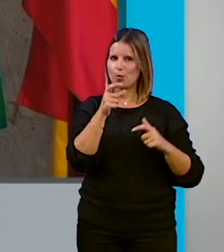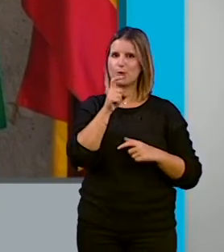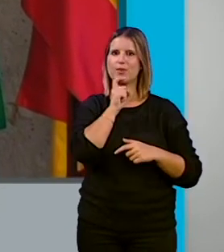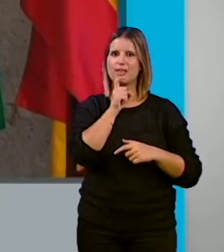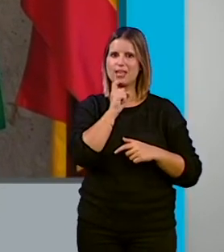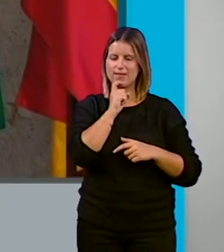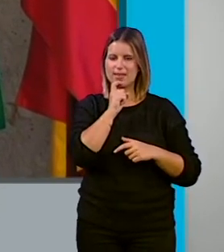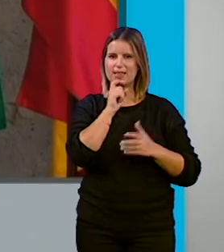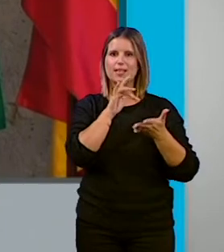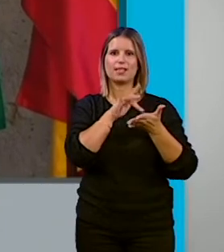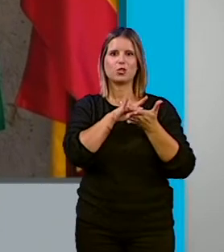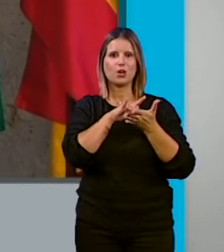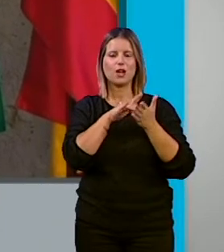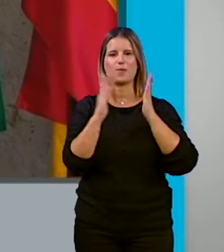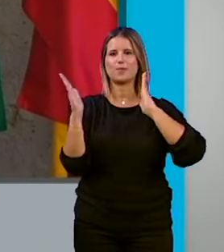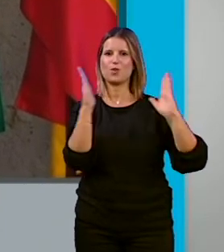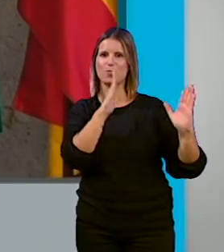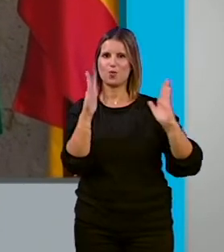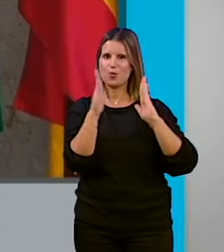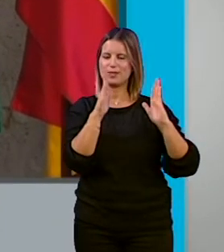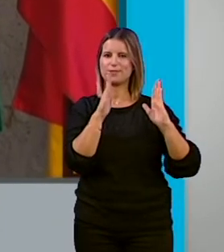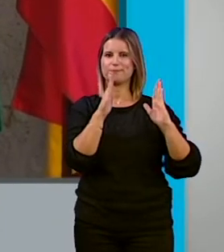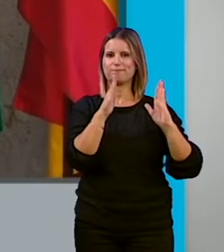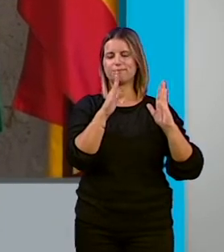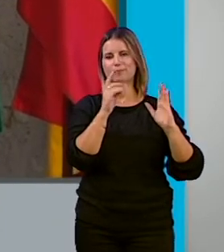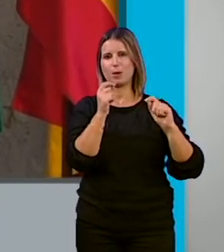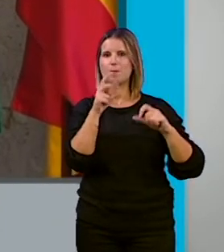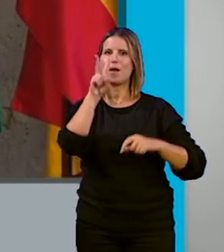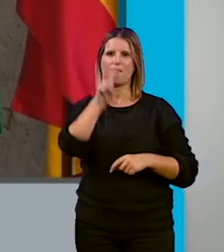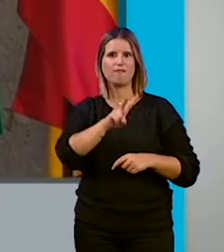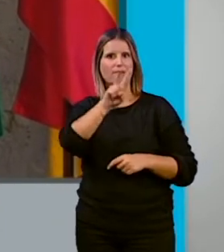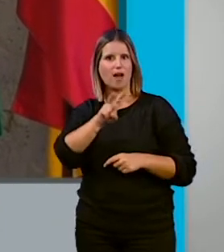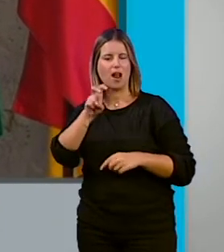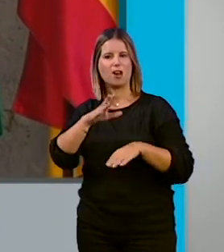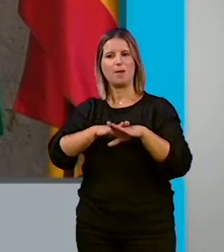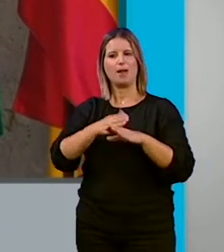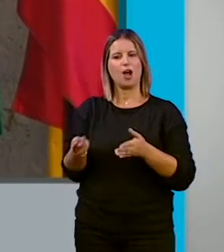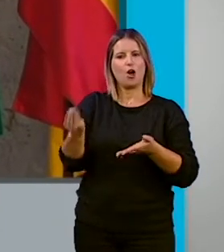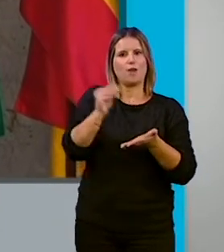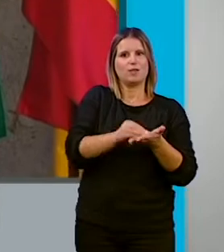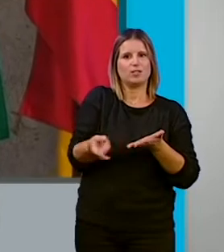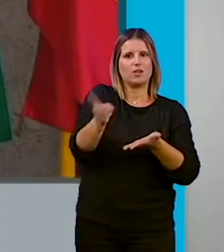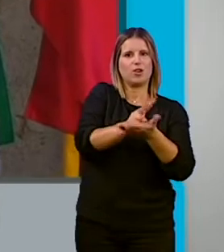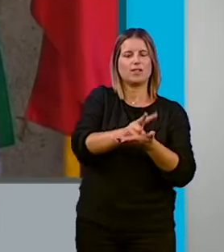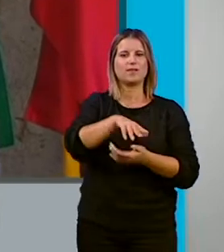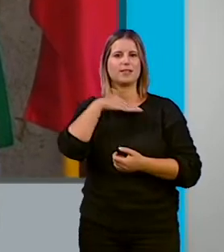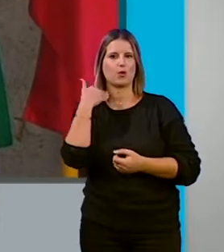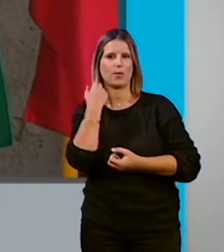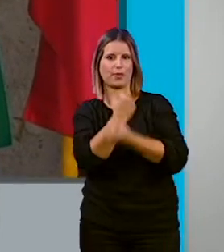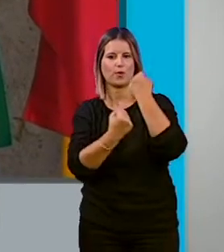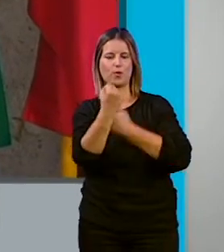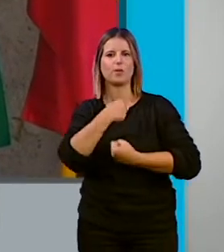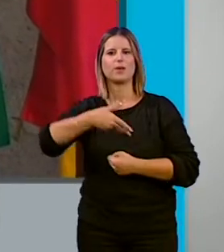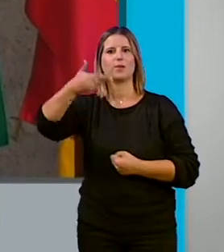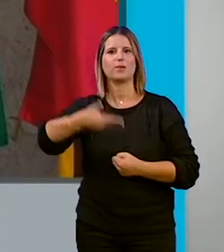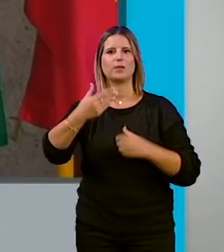y en un momento en el que ha sido una herramienta útil para esa recuperación económica tan importante en Granada,